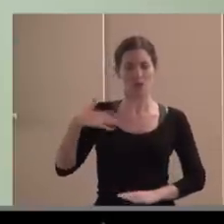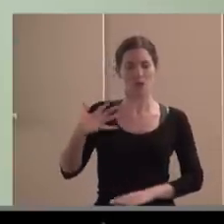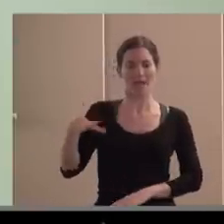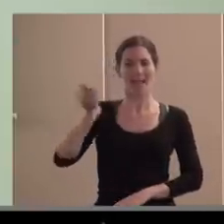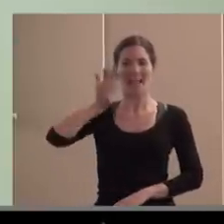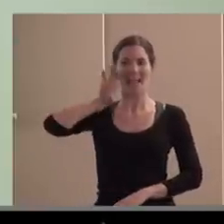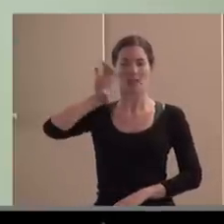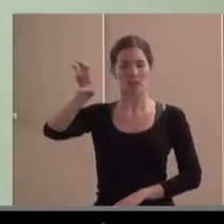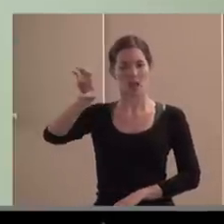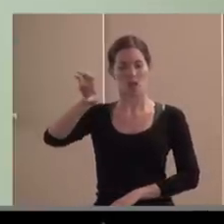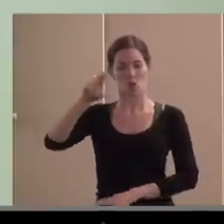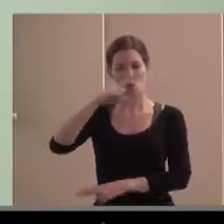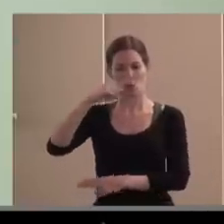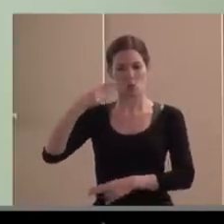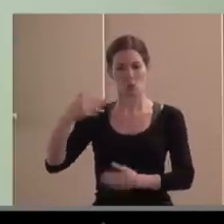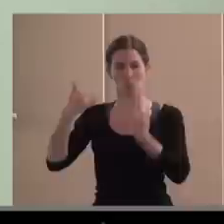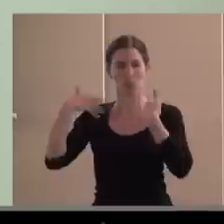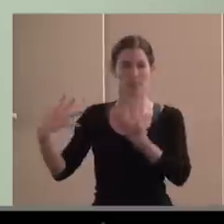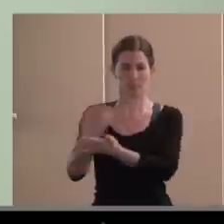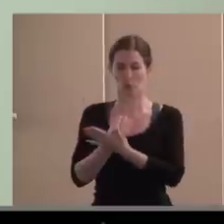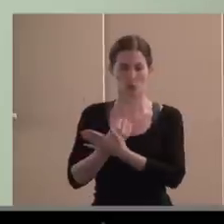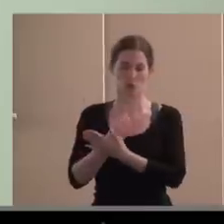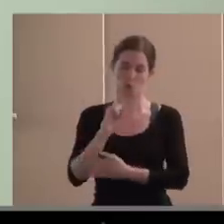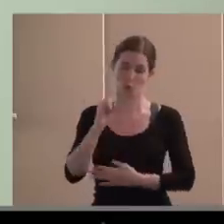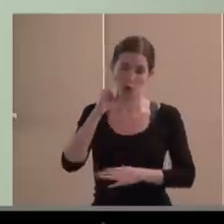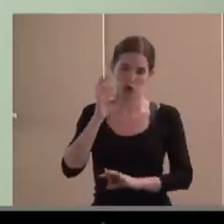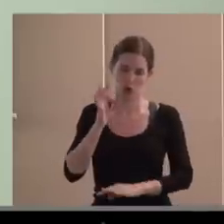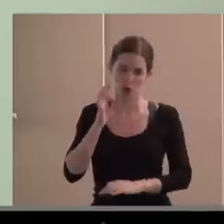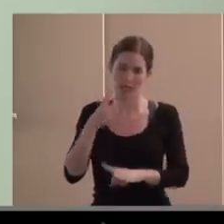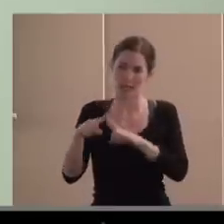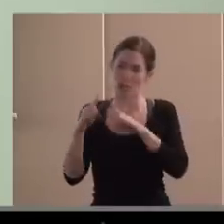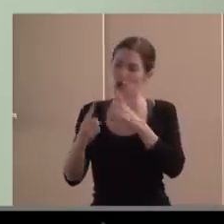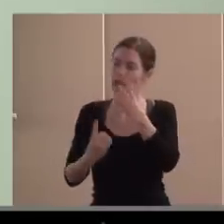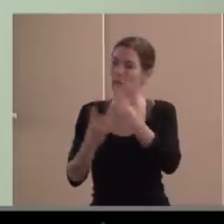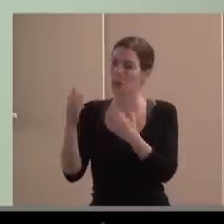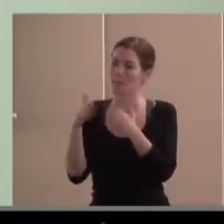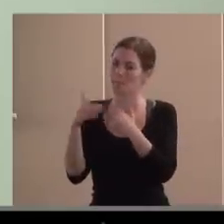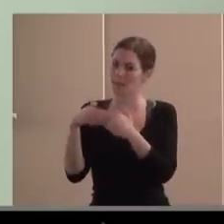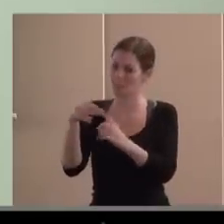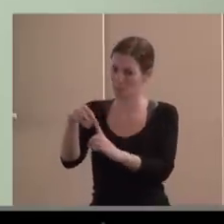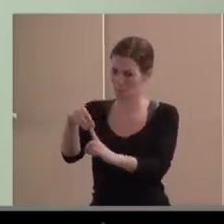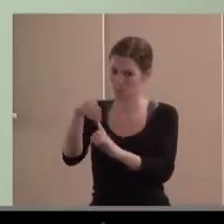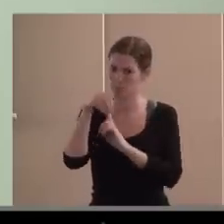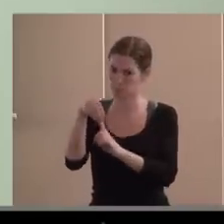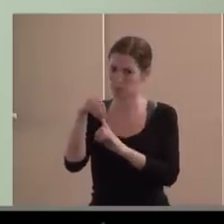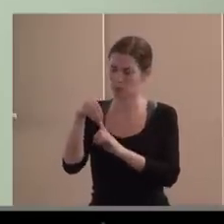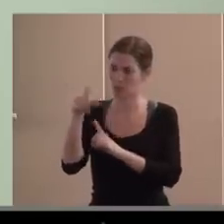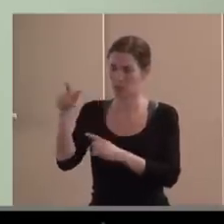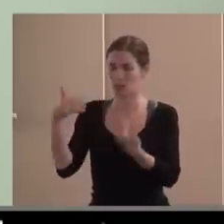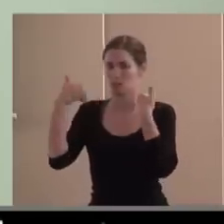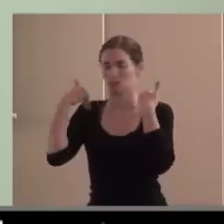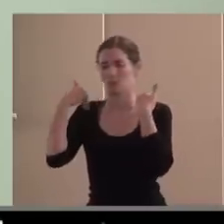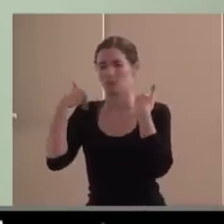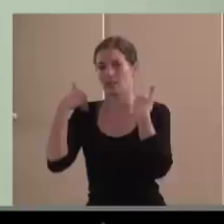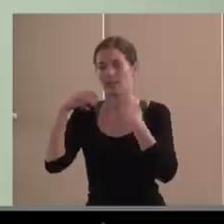estatista, pero creo que alguna cosa mínima pero muy nuclear tiene que dar el Estado y tiene que responder. En ese